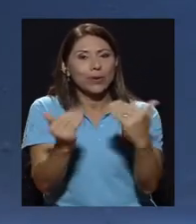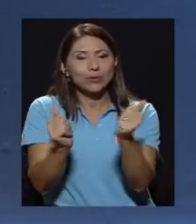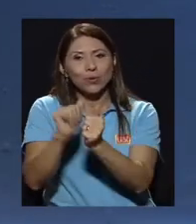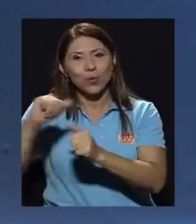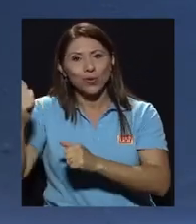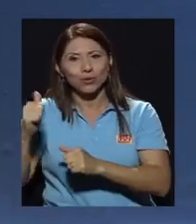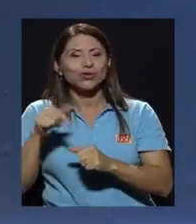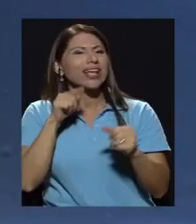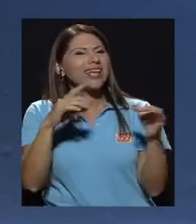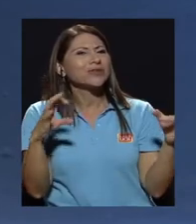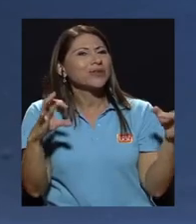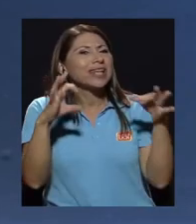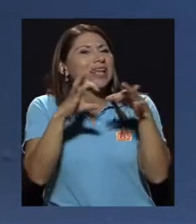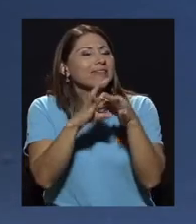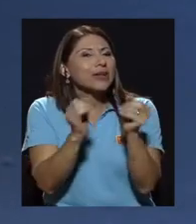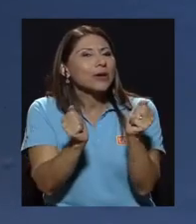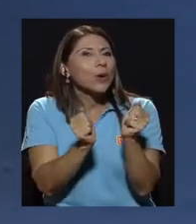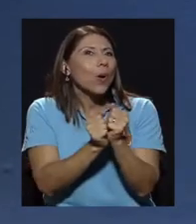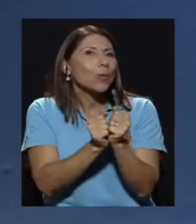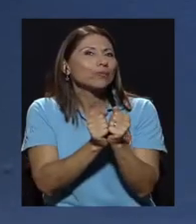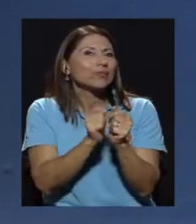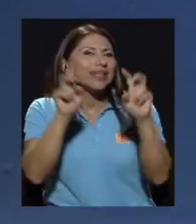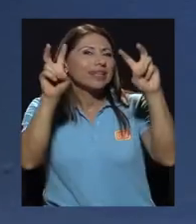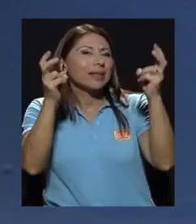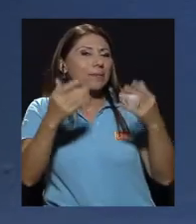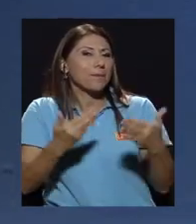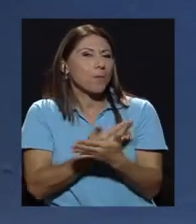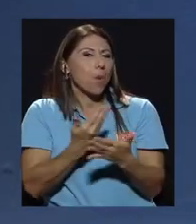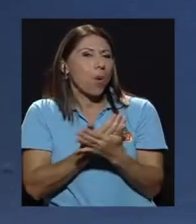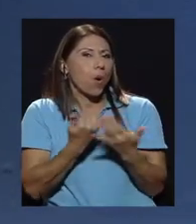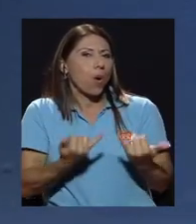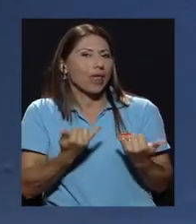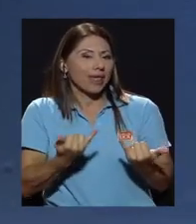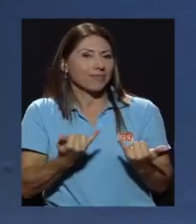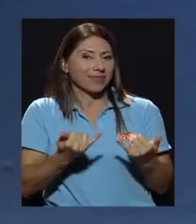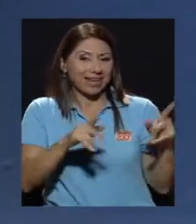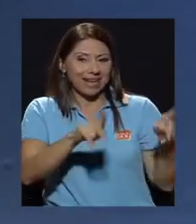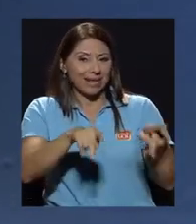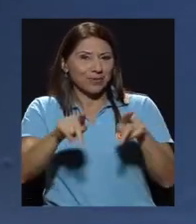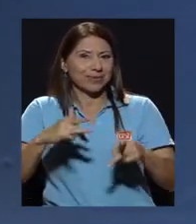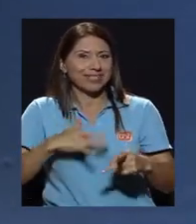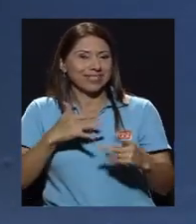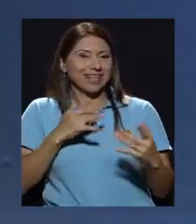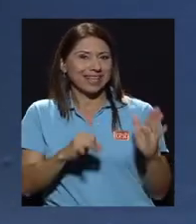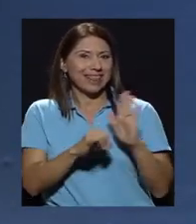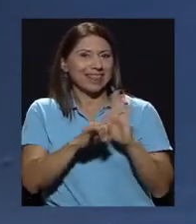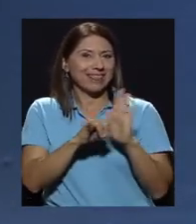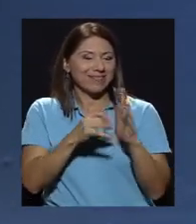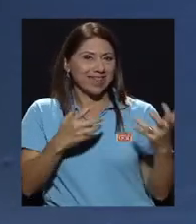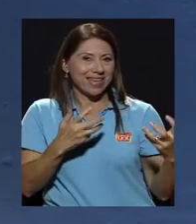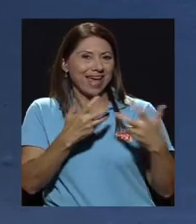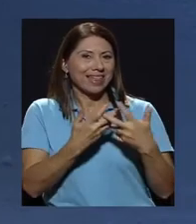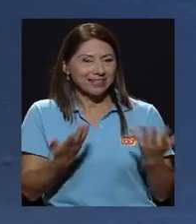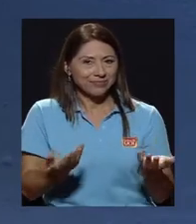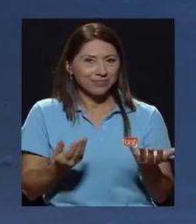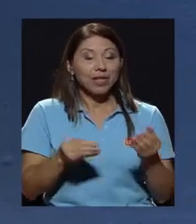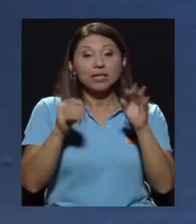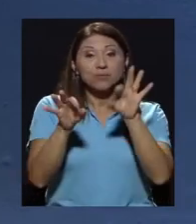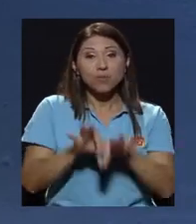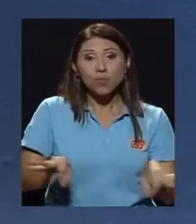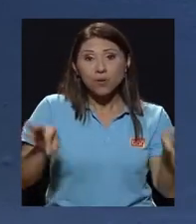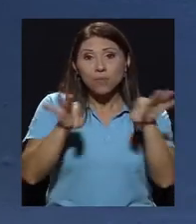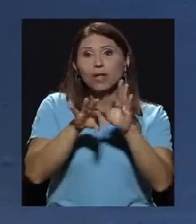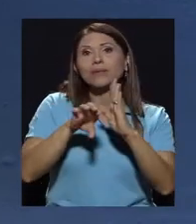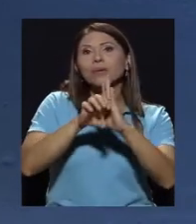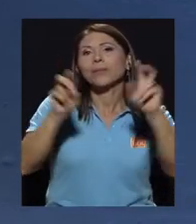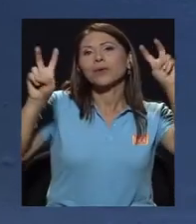la causa de moda, tal vez, ¿verdad?, con el cual se siente identificada en las poblaciones, ¿verdad? Está muy importante el tema, por